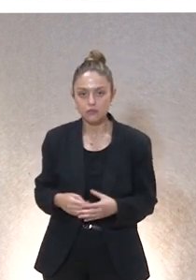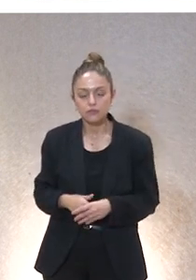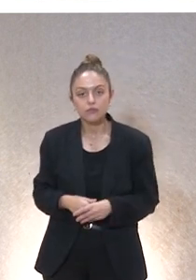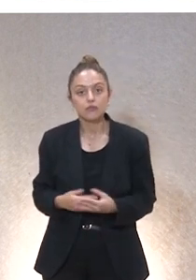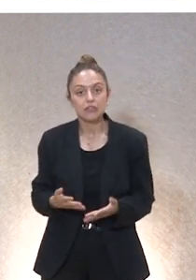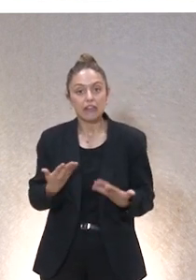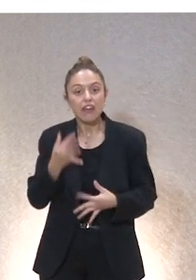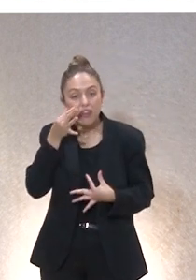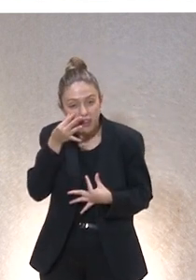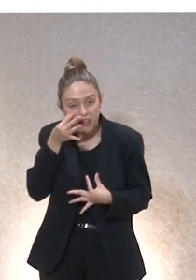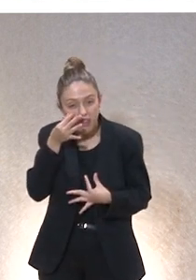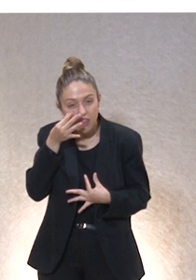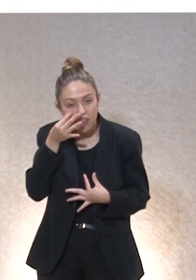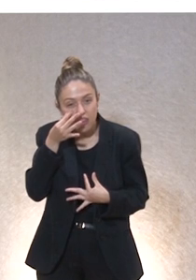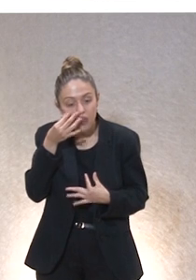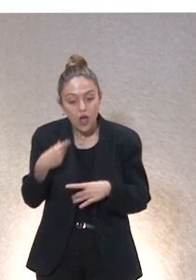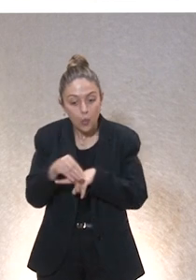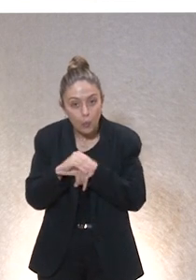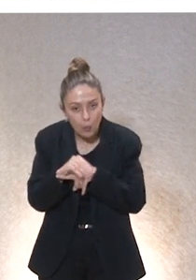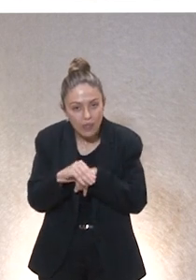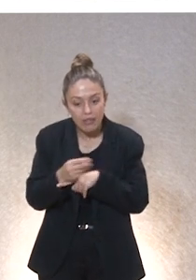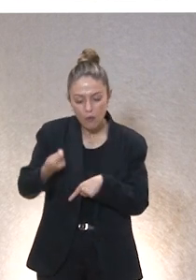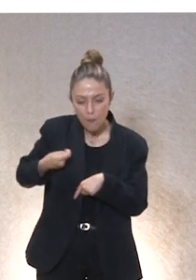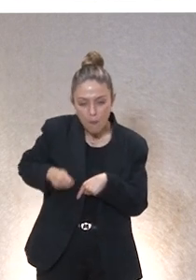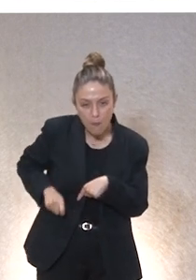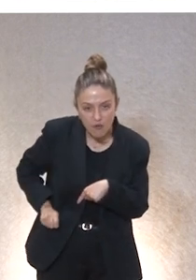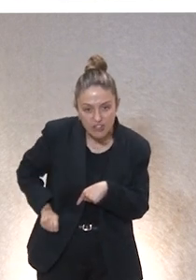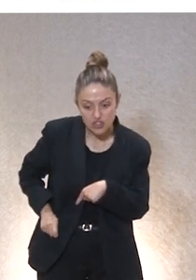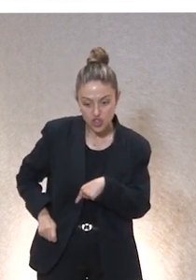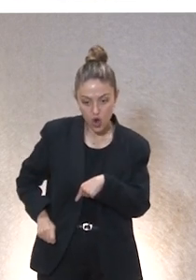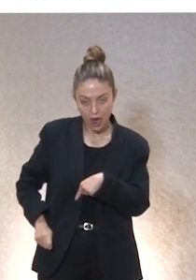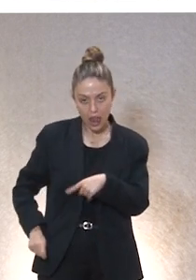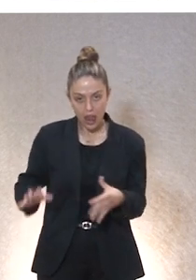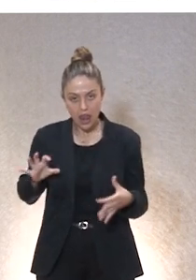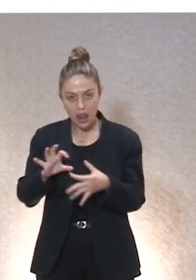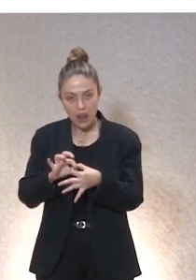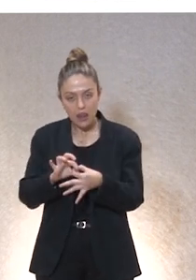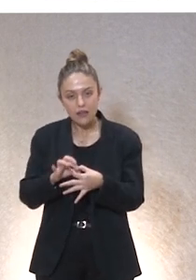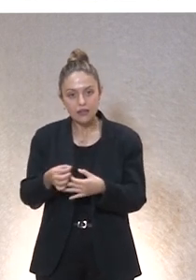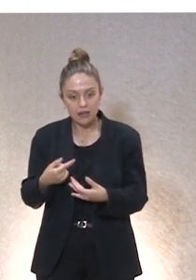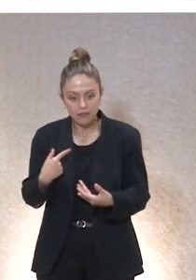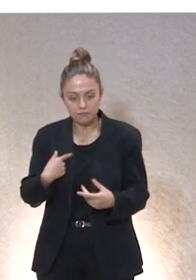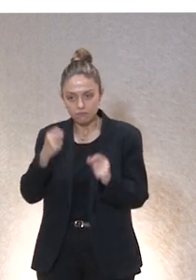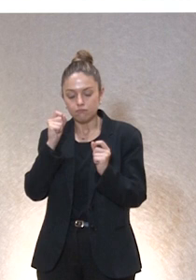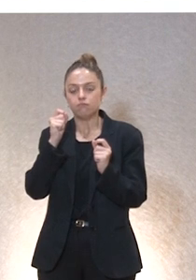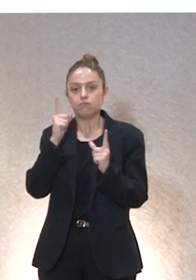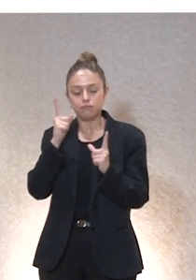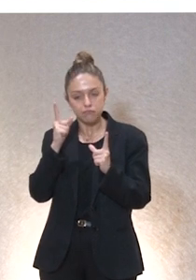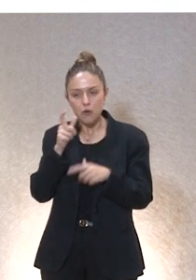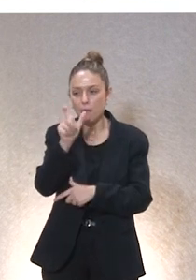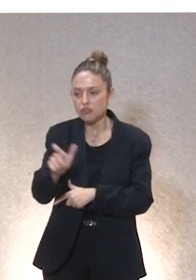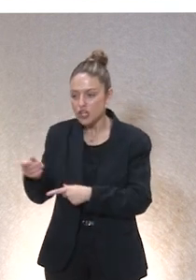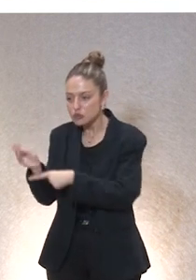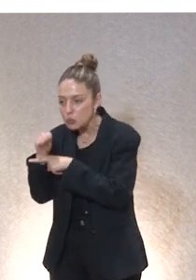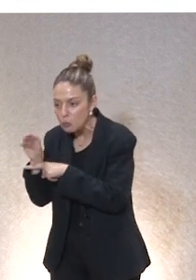realmente el cuidado, la profesionalización del cuidado, el tomarnos en serio el cuidado de los demás